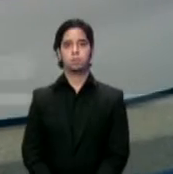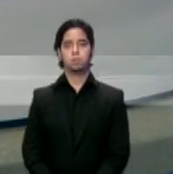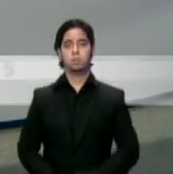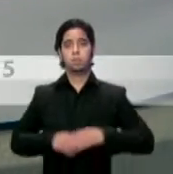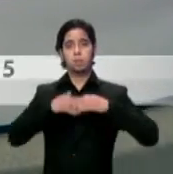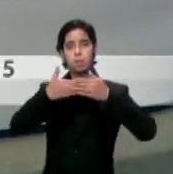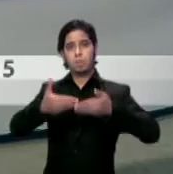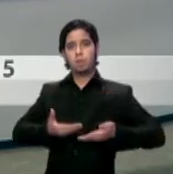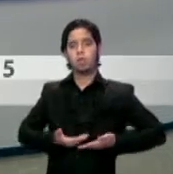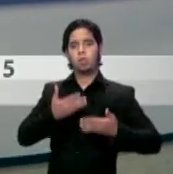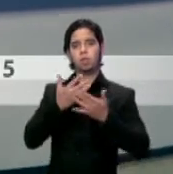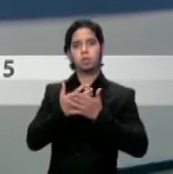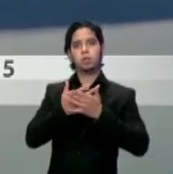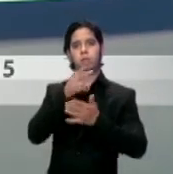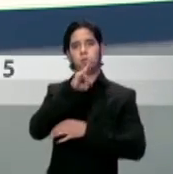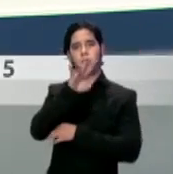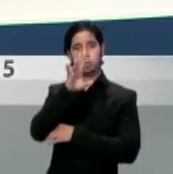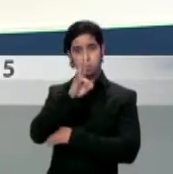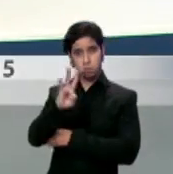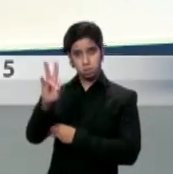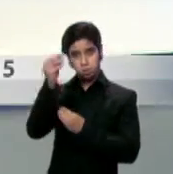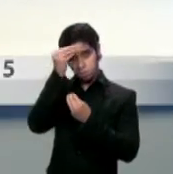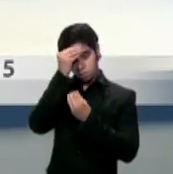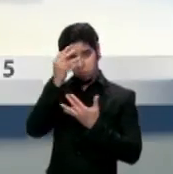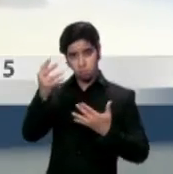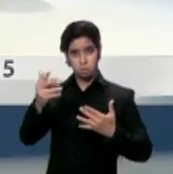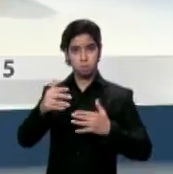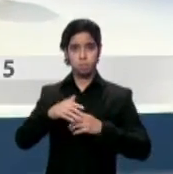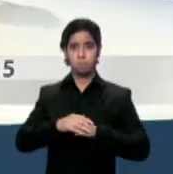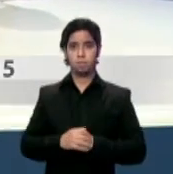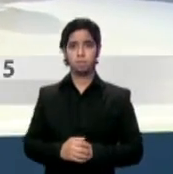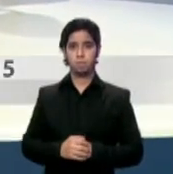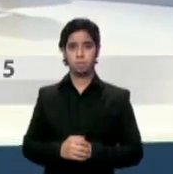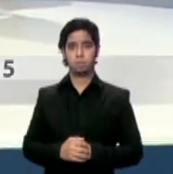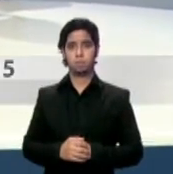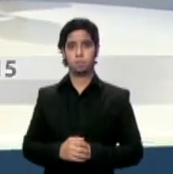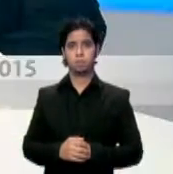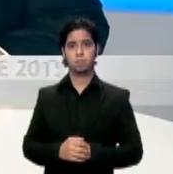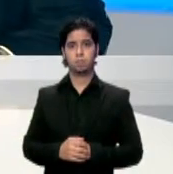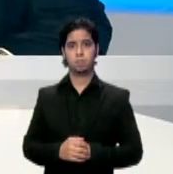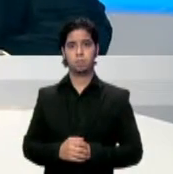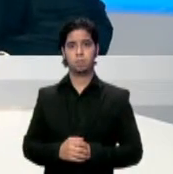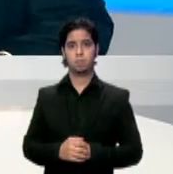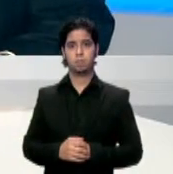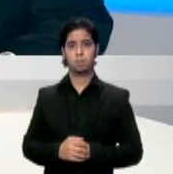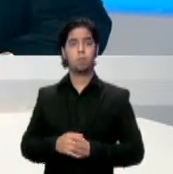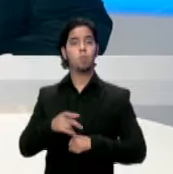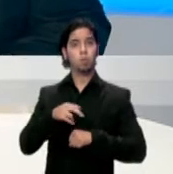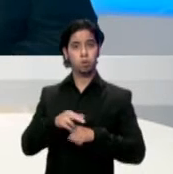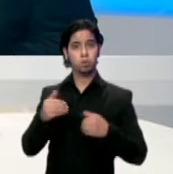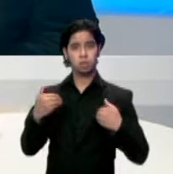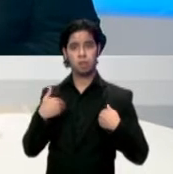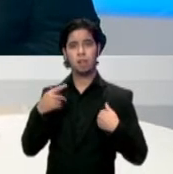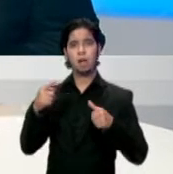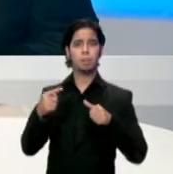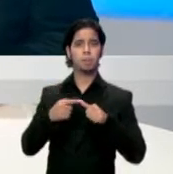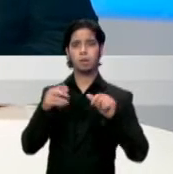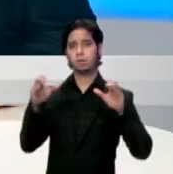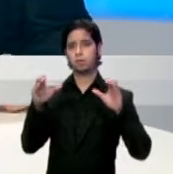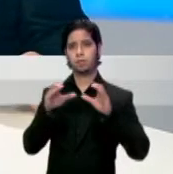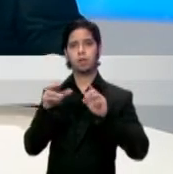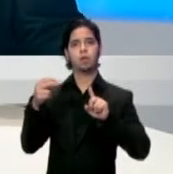Bienvenidos a Noticias 24.7 Informa. De inmediato pasamos a las noticias para esta hora. Puerto Rico cuenta con la primera